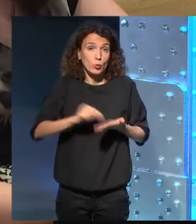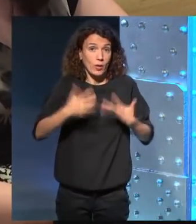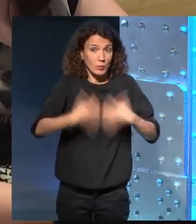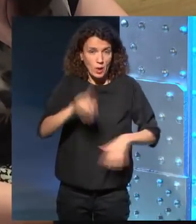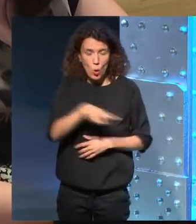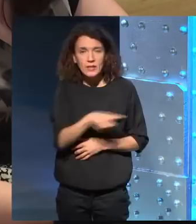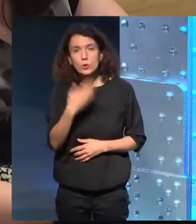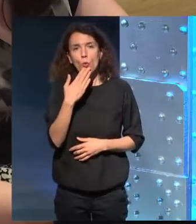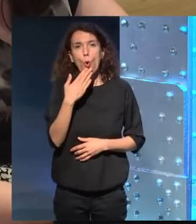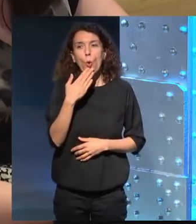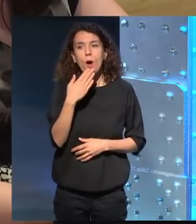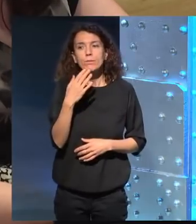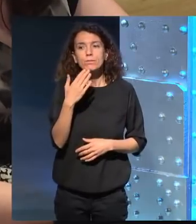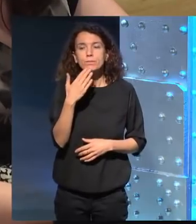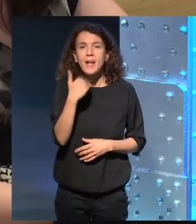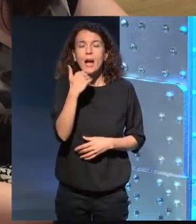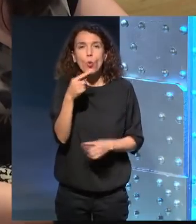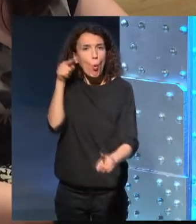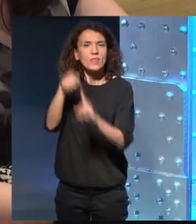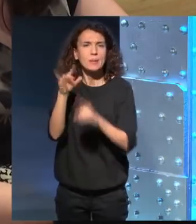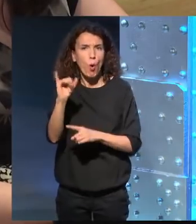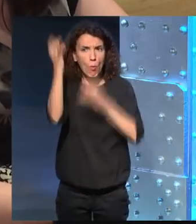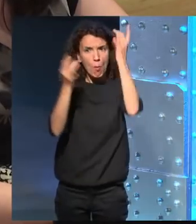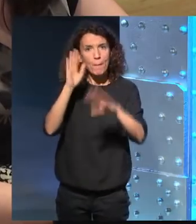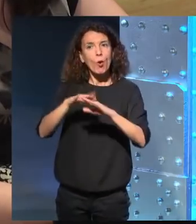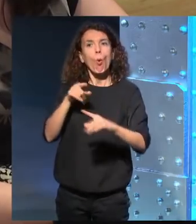sin más sino también como con un propósito